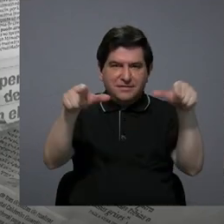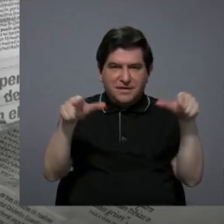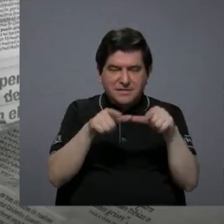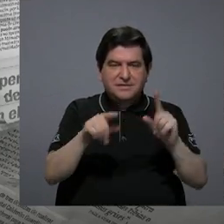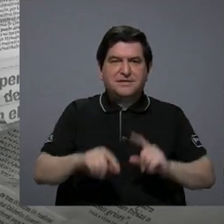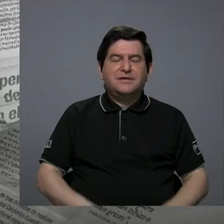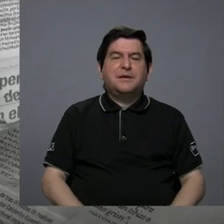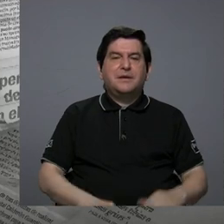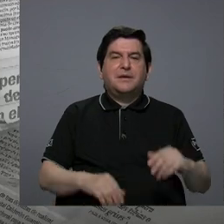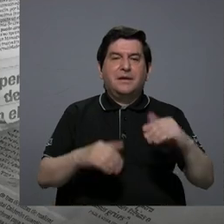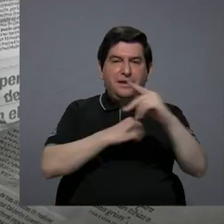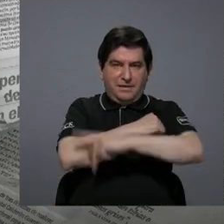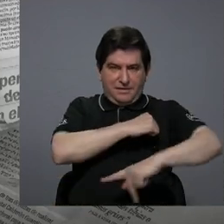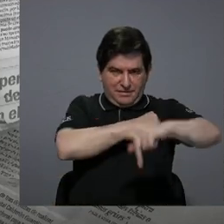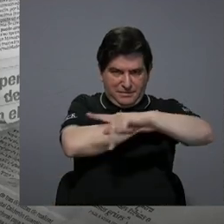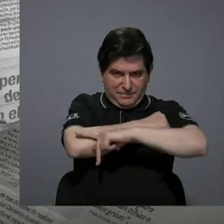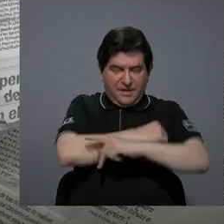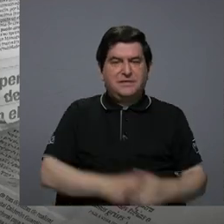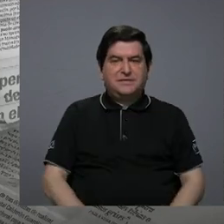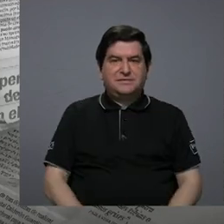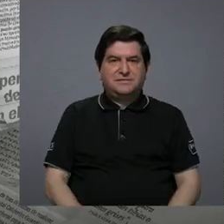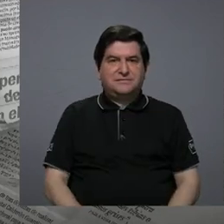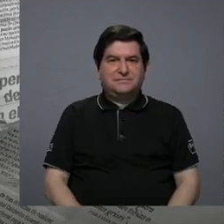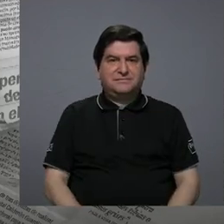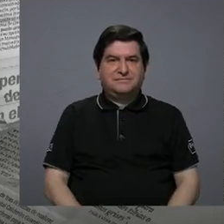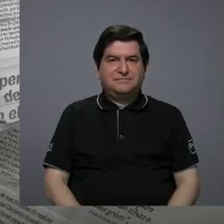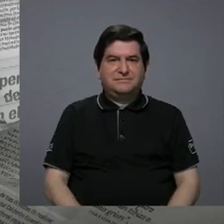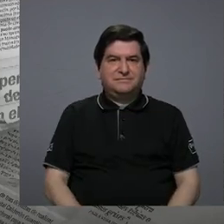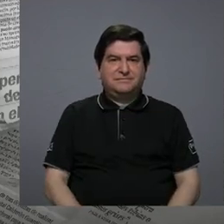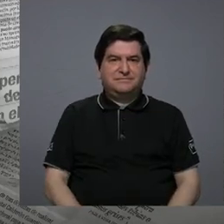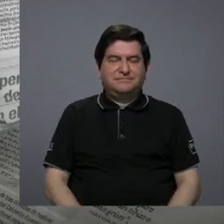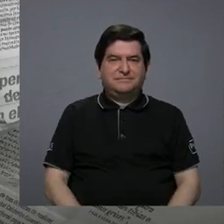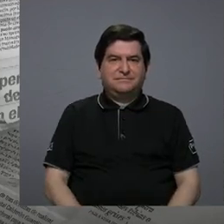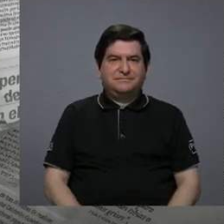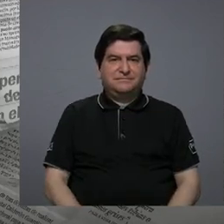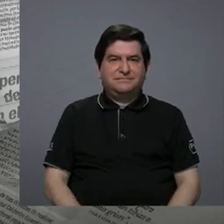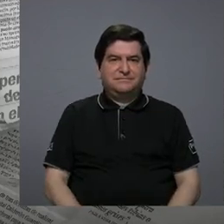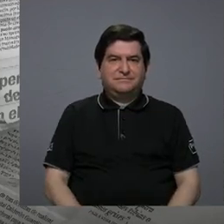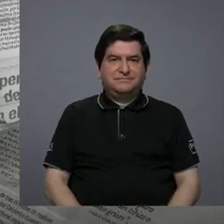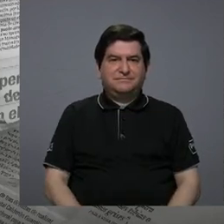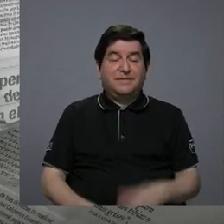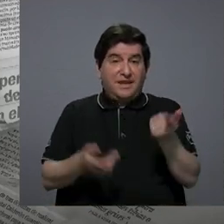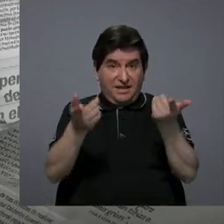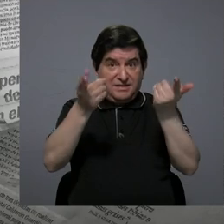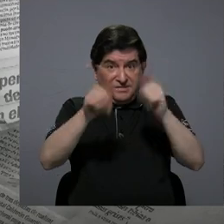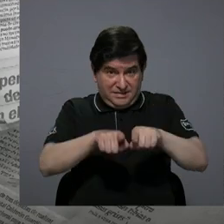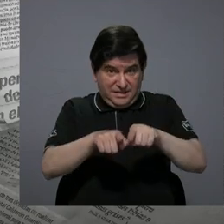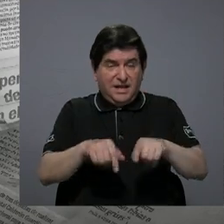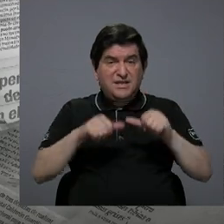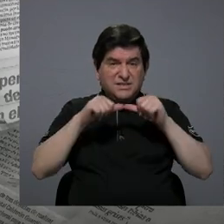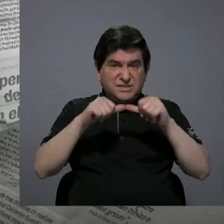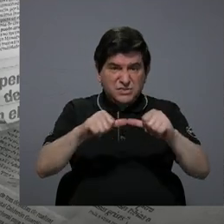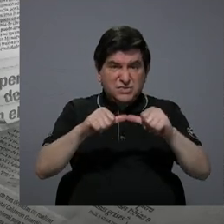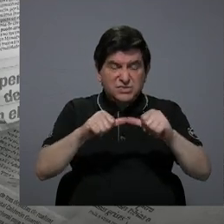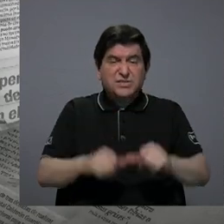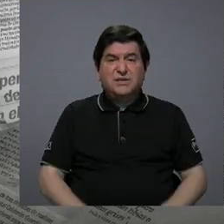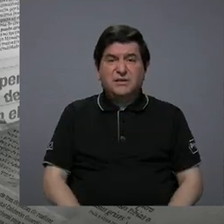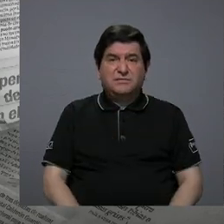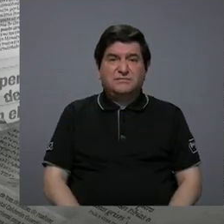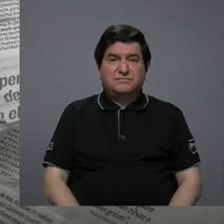en diferentes partes del país, ya me salió en verso, resulta que siguen ahí y